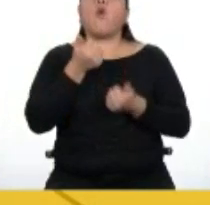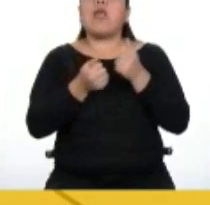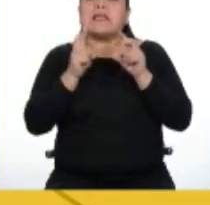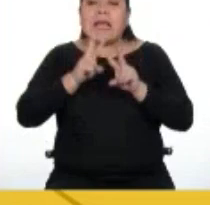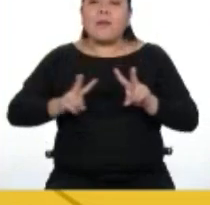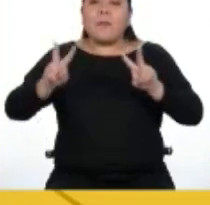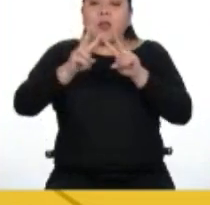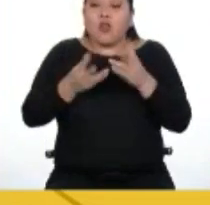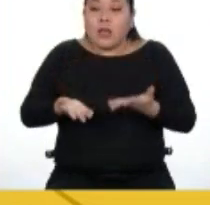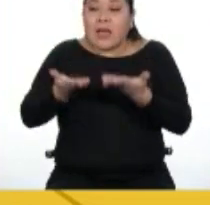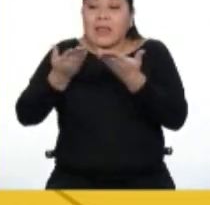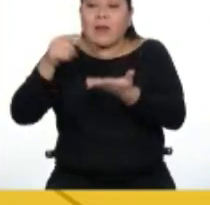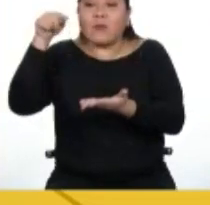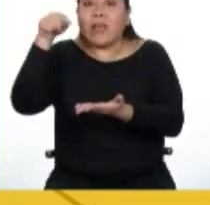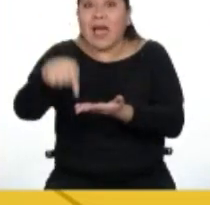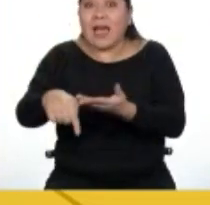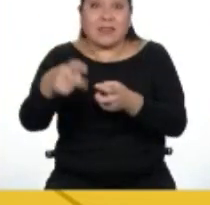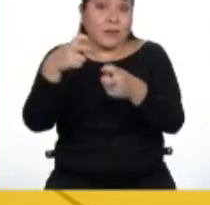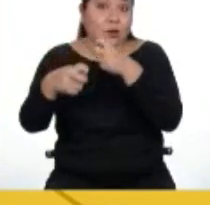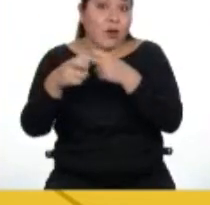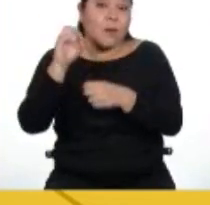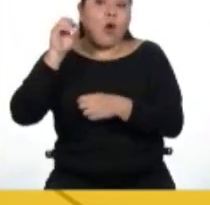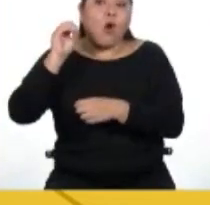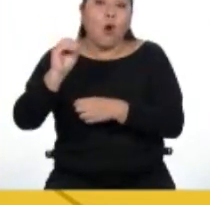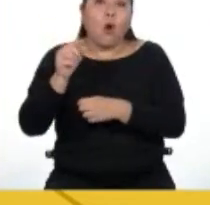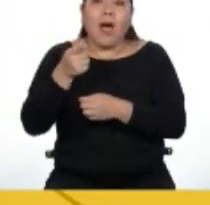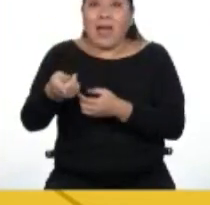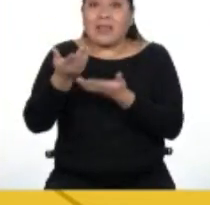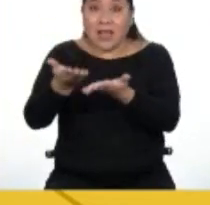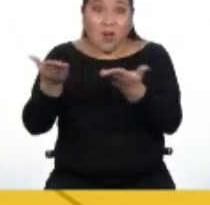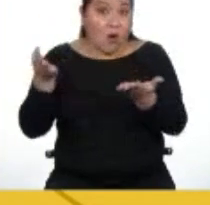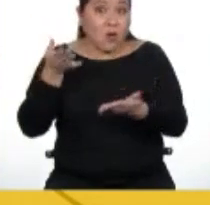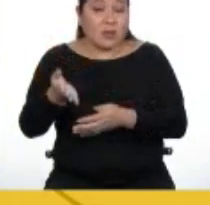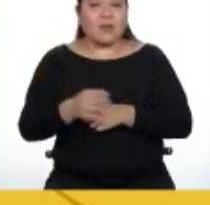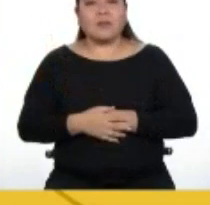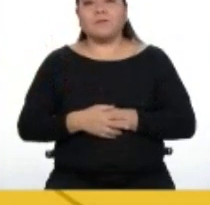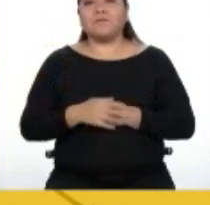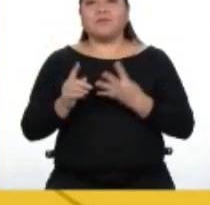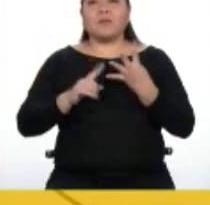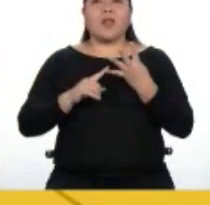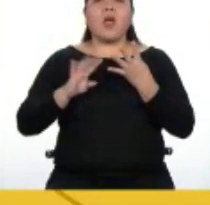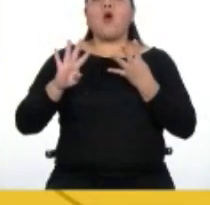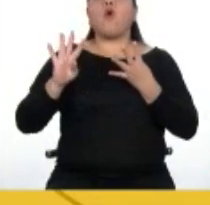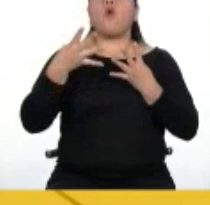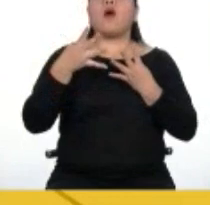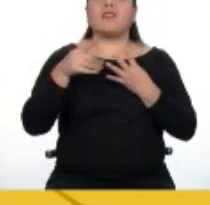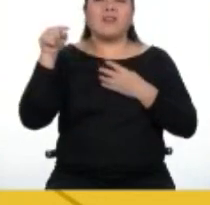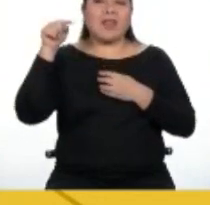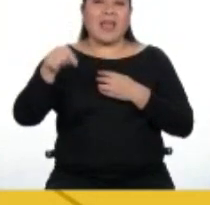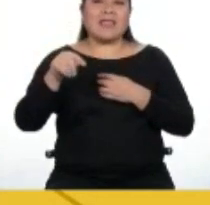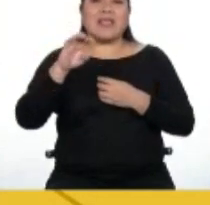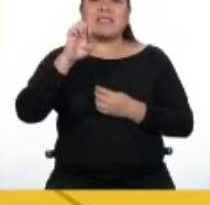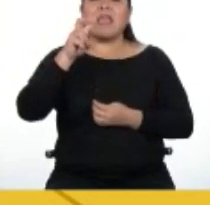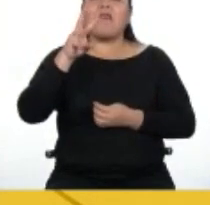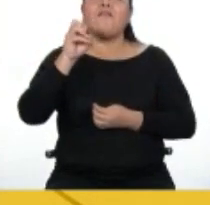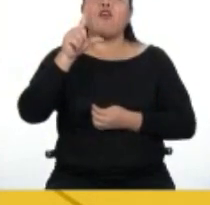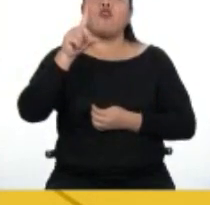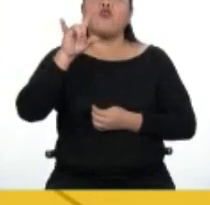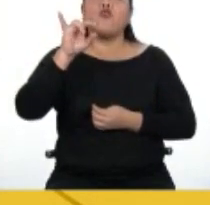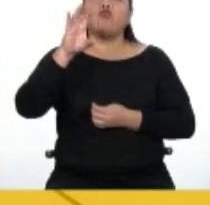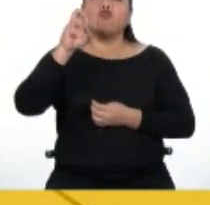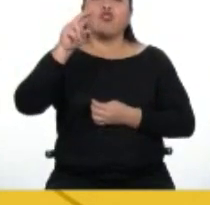damos a aquella situación o estímulo. Y cuarto, evolucionan. Porque al ir